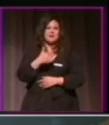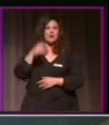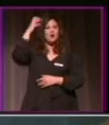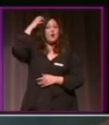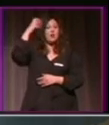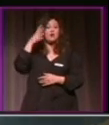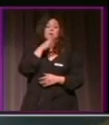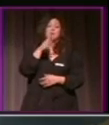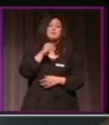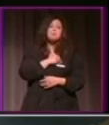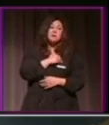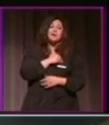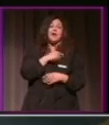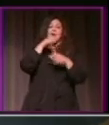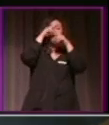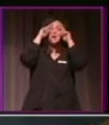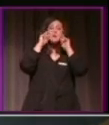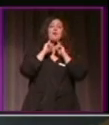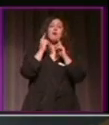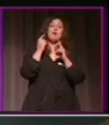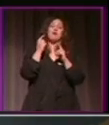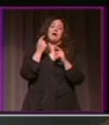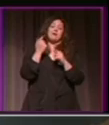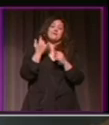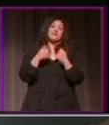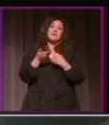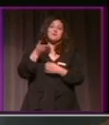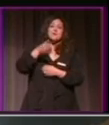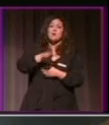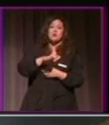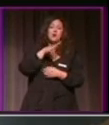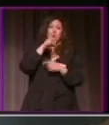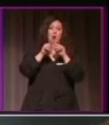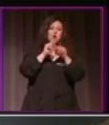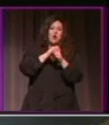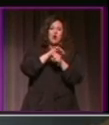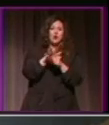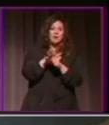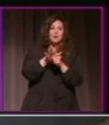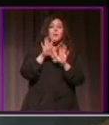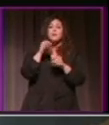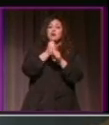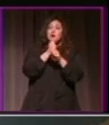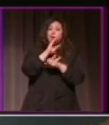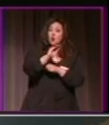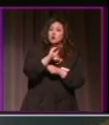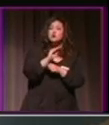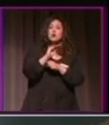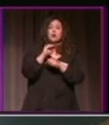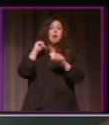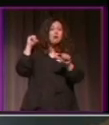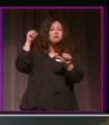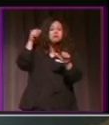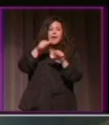personalmente ya lo he comentado antes me daba la sensación de que entrábamos en una cuarema habitual y que tendríamos una Semana Santa